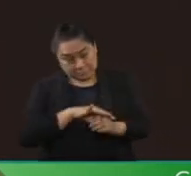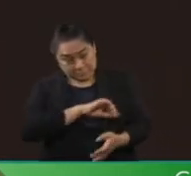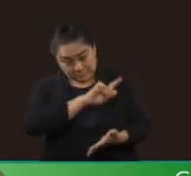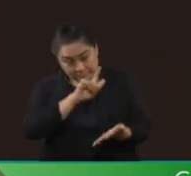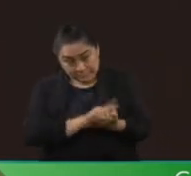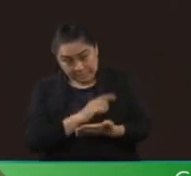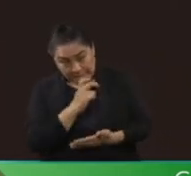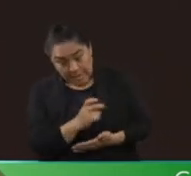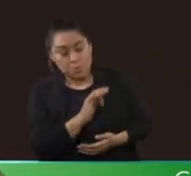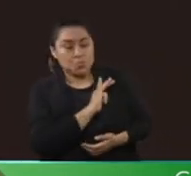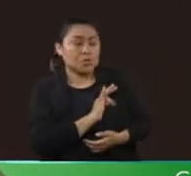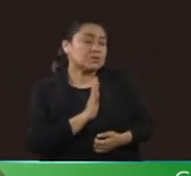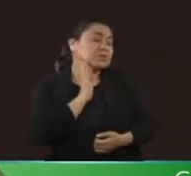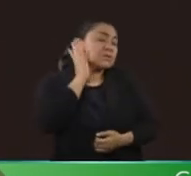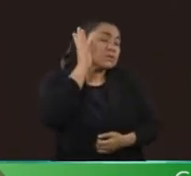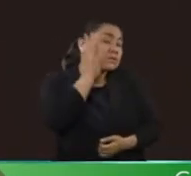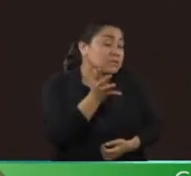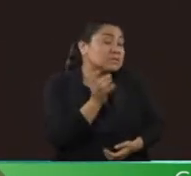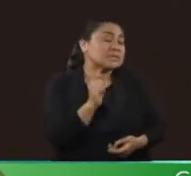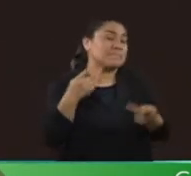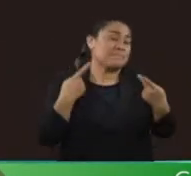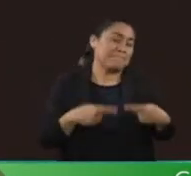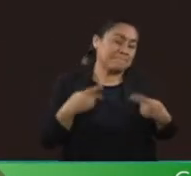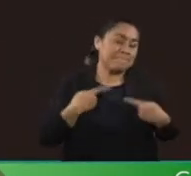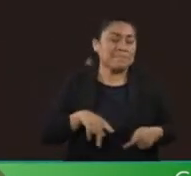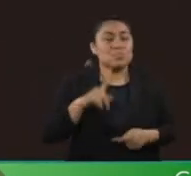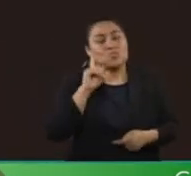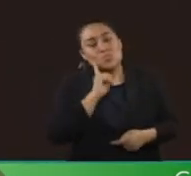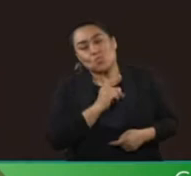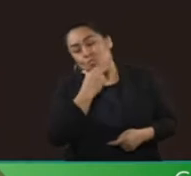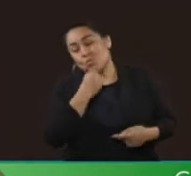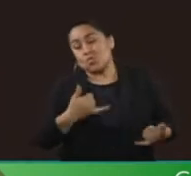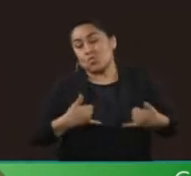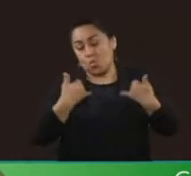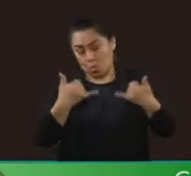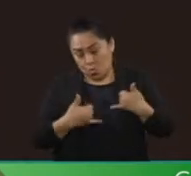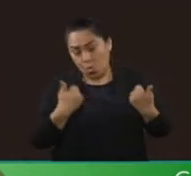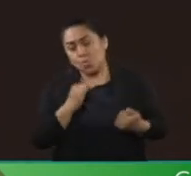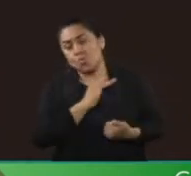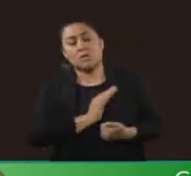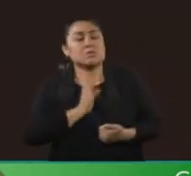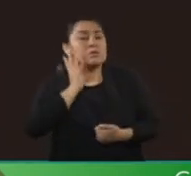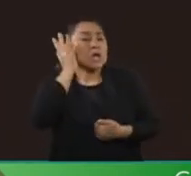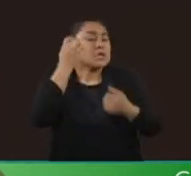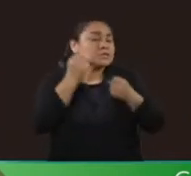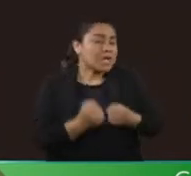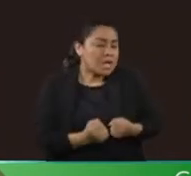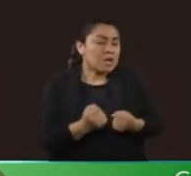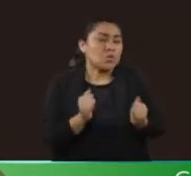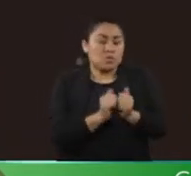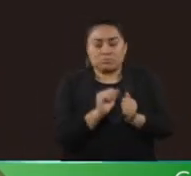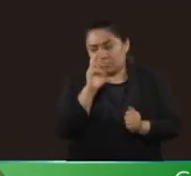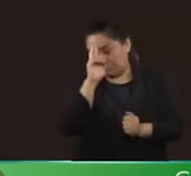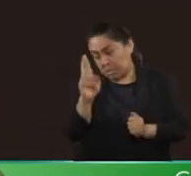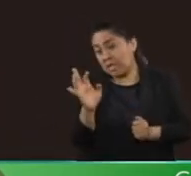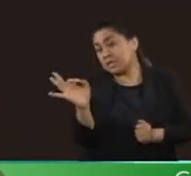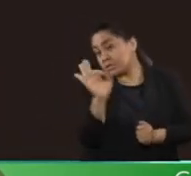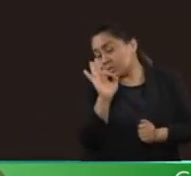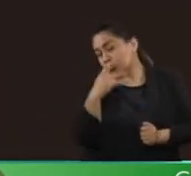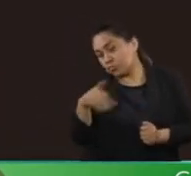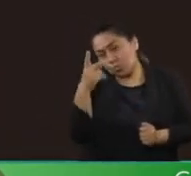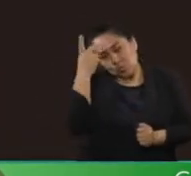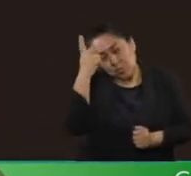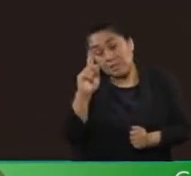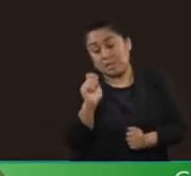en un futuro cercano cada mexicano y mexicano, joven o mayor, tenga un hogar seguro, digno y en la medida de lo posible propio,